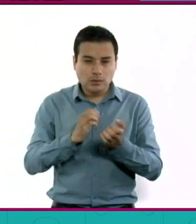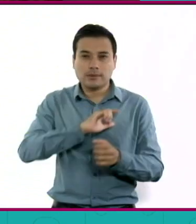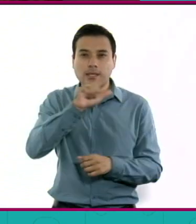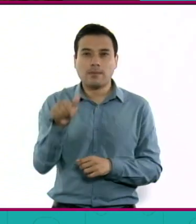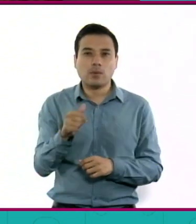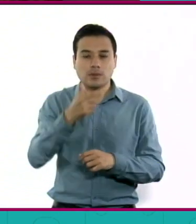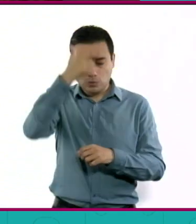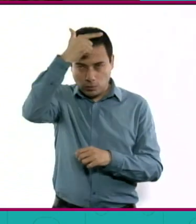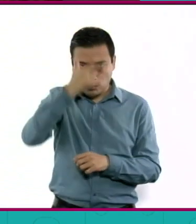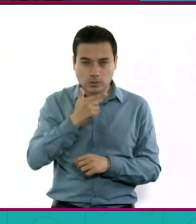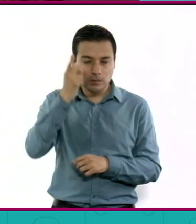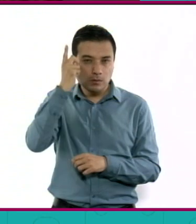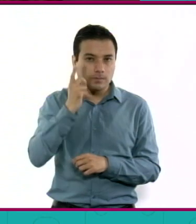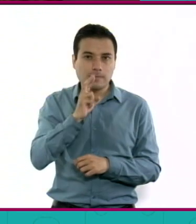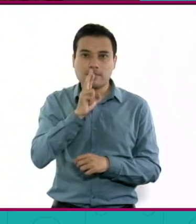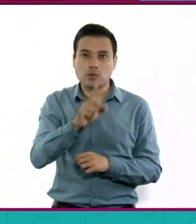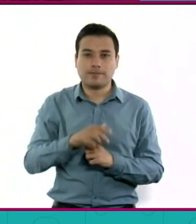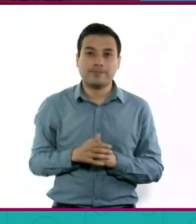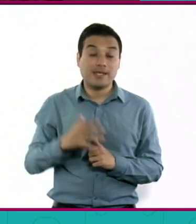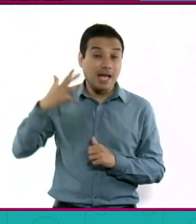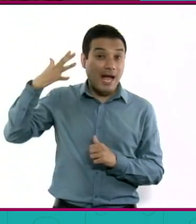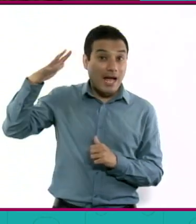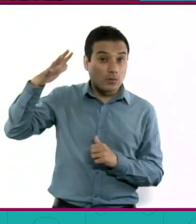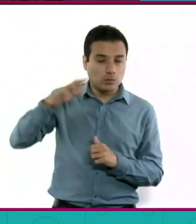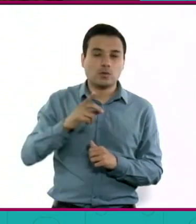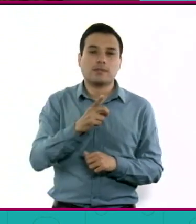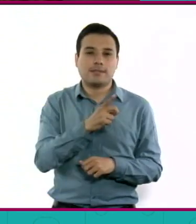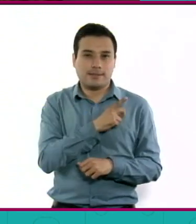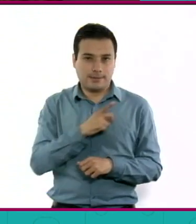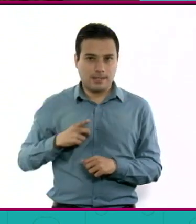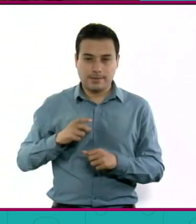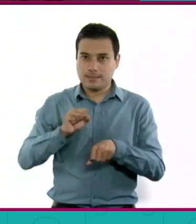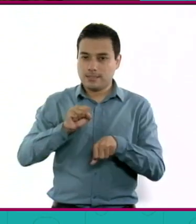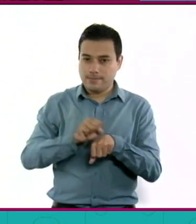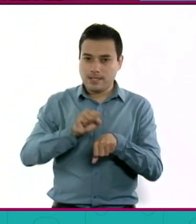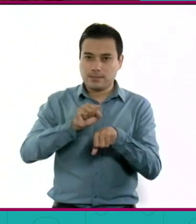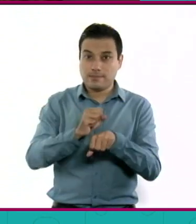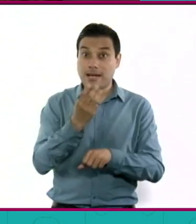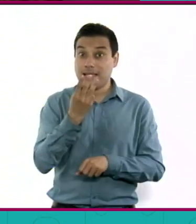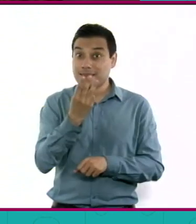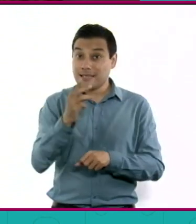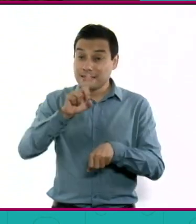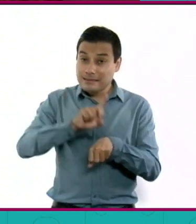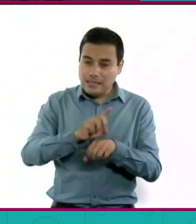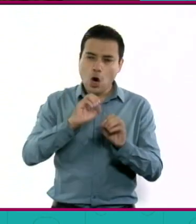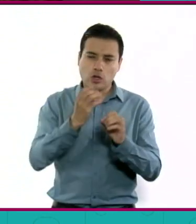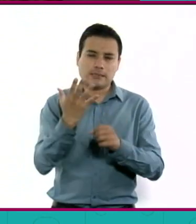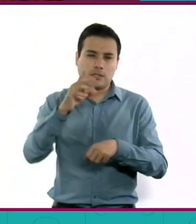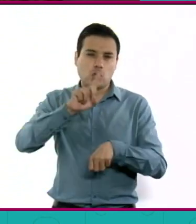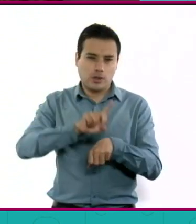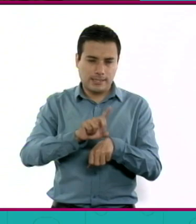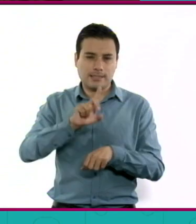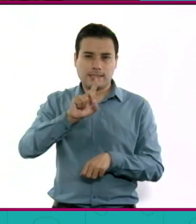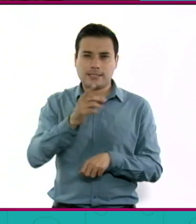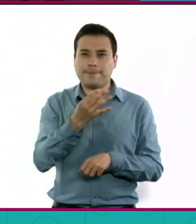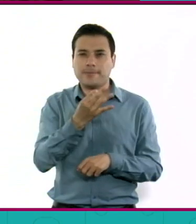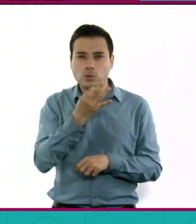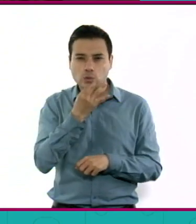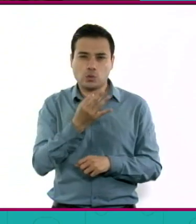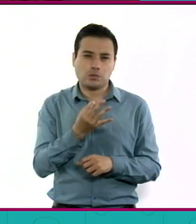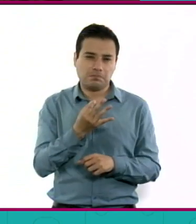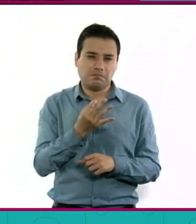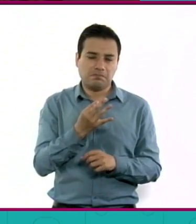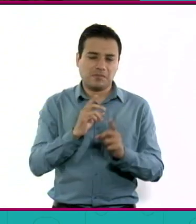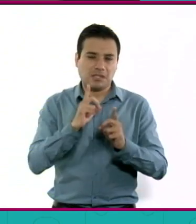adultos, media hora al menos tres días a la semana. Pero si después de cinco es mucho mejor. Y puede ser caminar, no tiene que irse